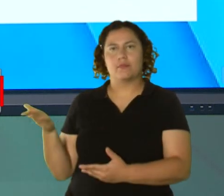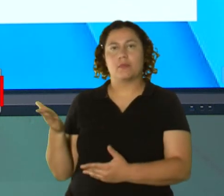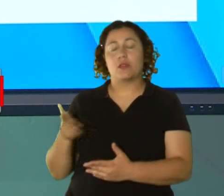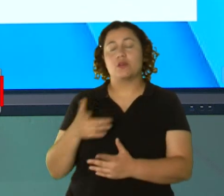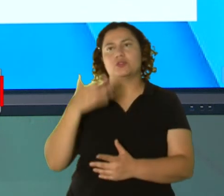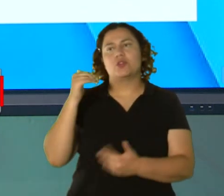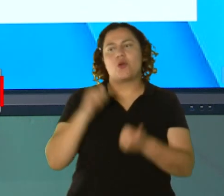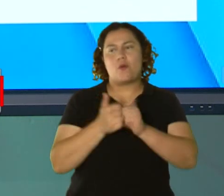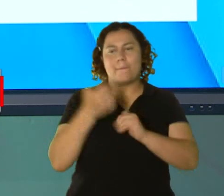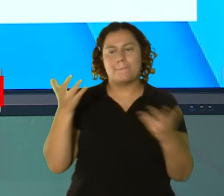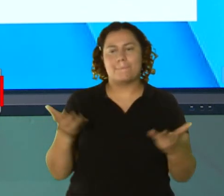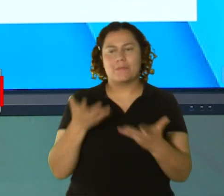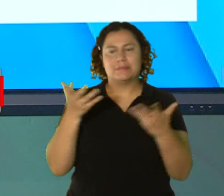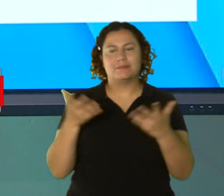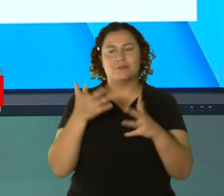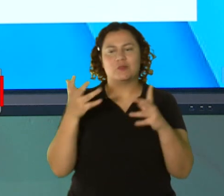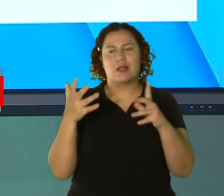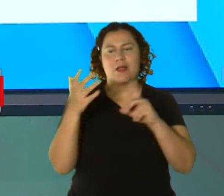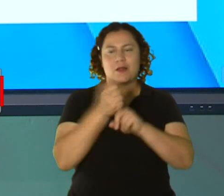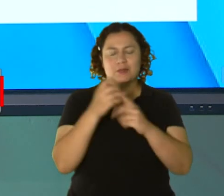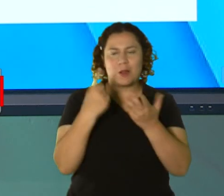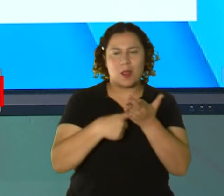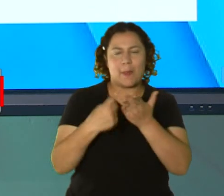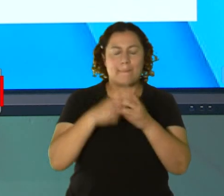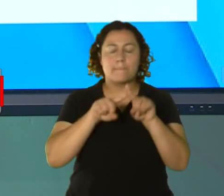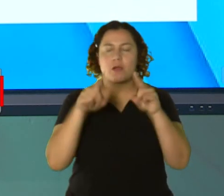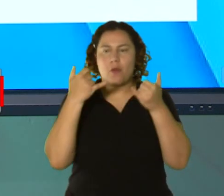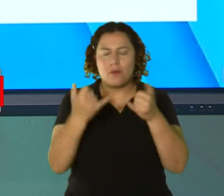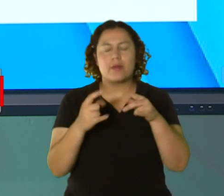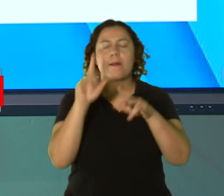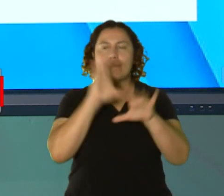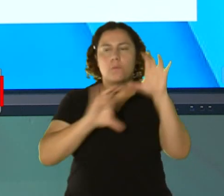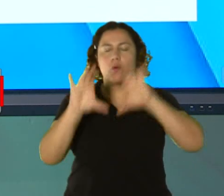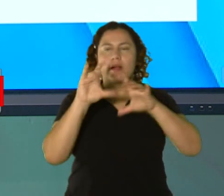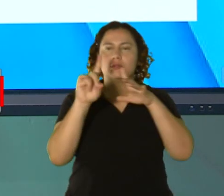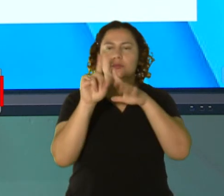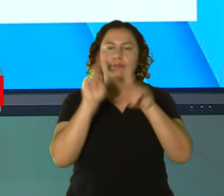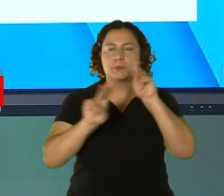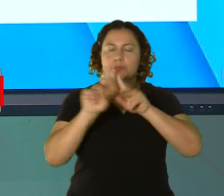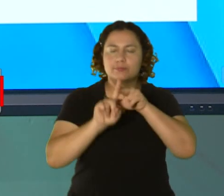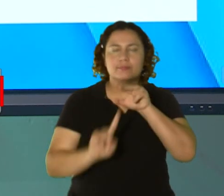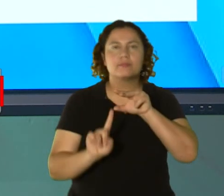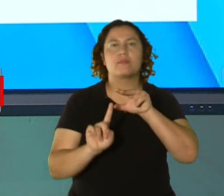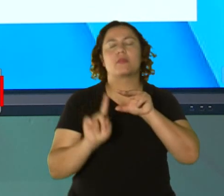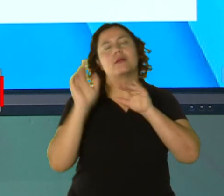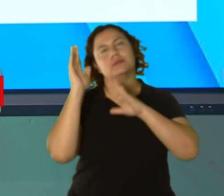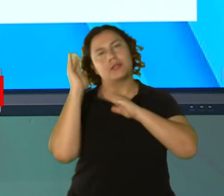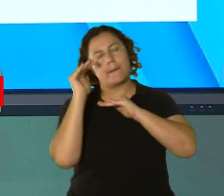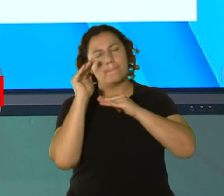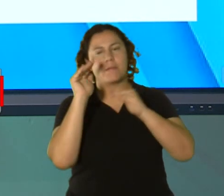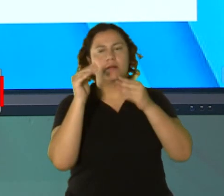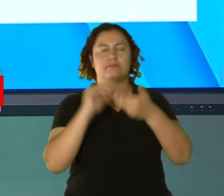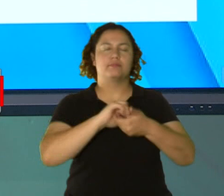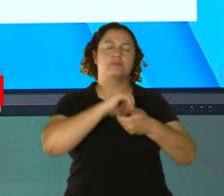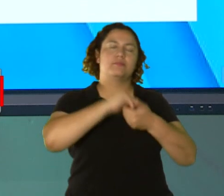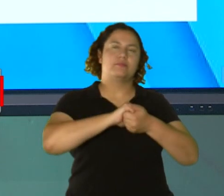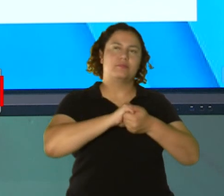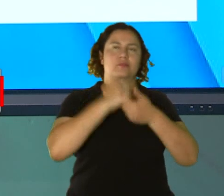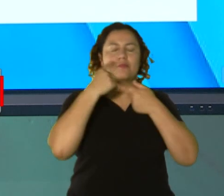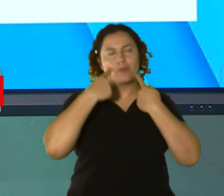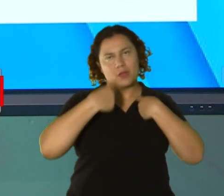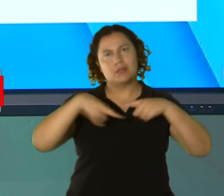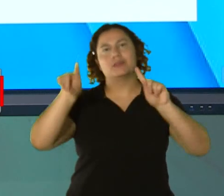aquí hablamos de arresto, sino que ahora estamos buscando personas desaparecidas y esperemos, ¿verdad?, que la cooperación de nuestra comunidad se logre con eso.